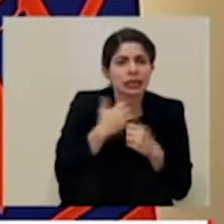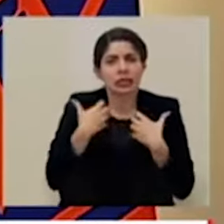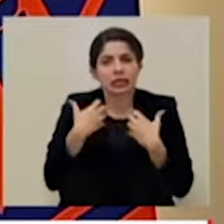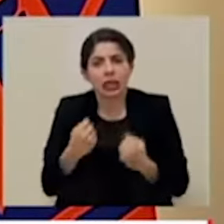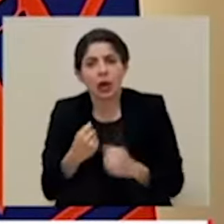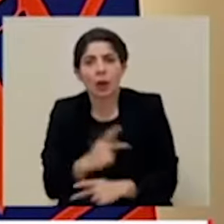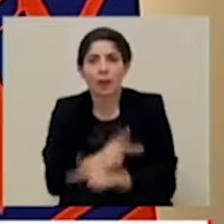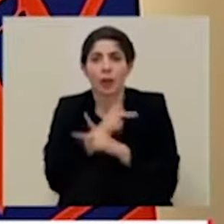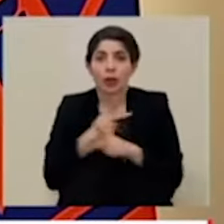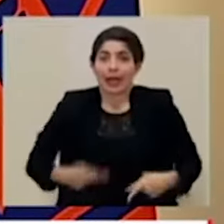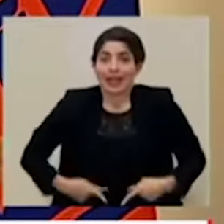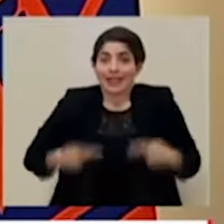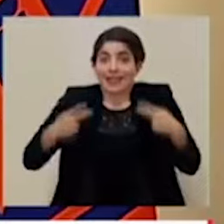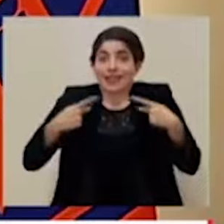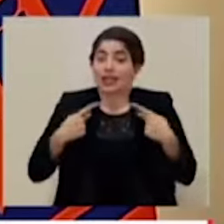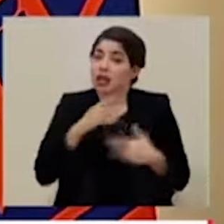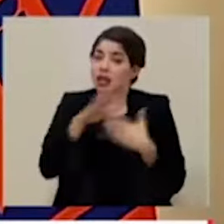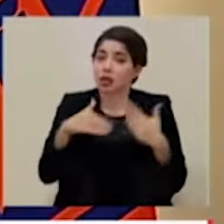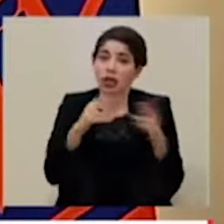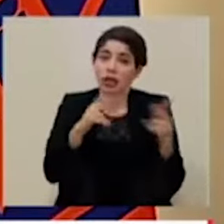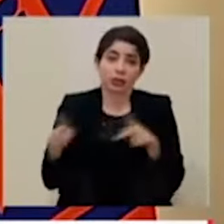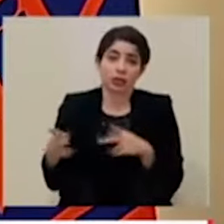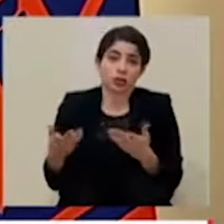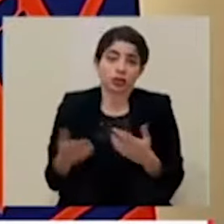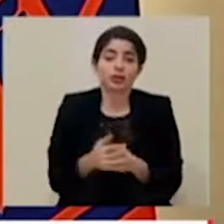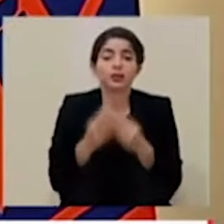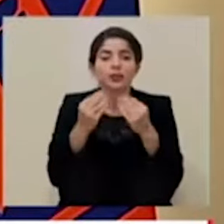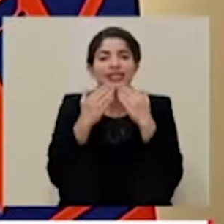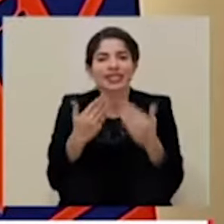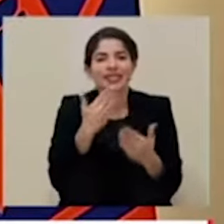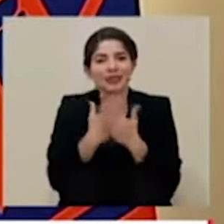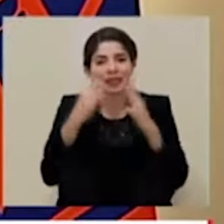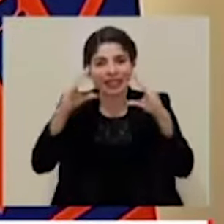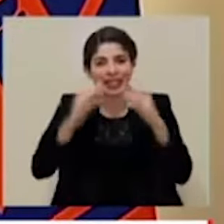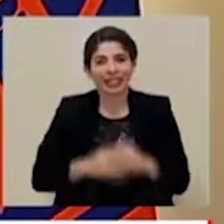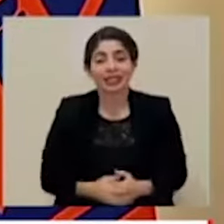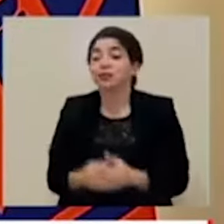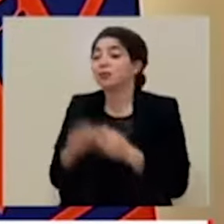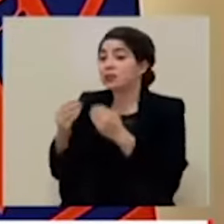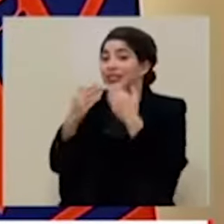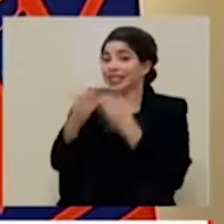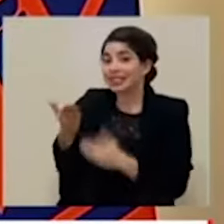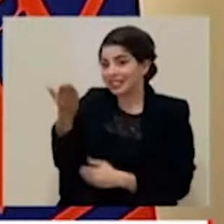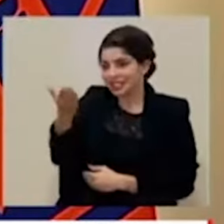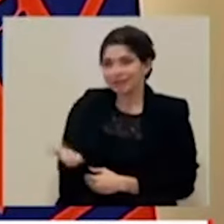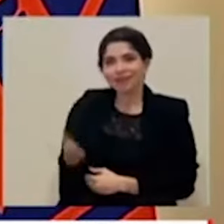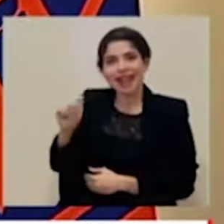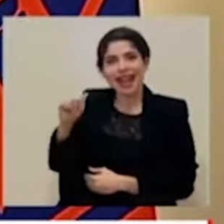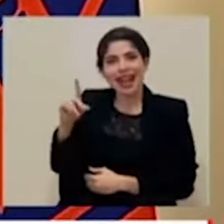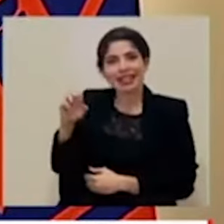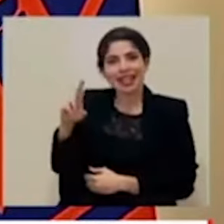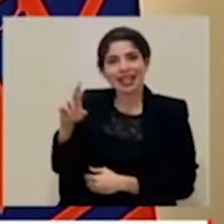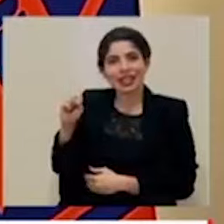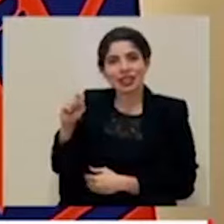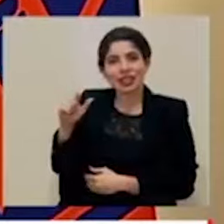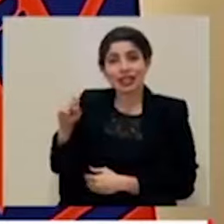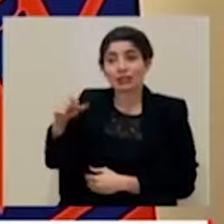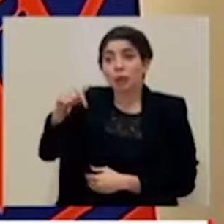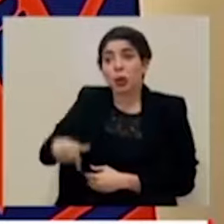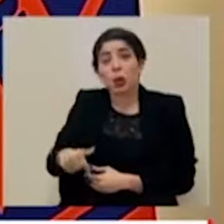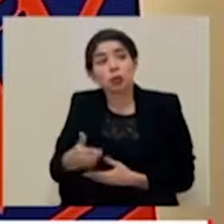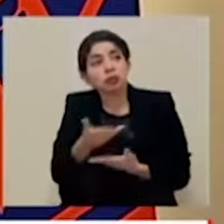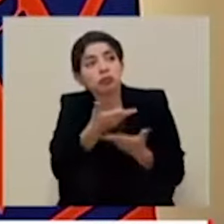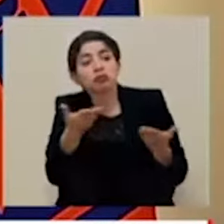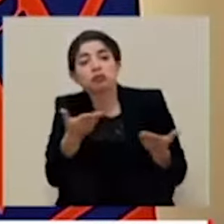protección de la vida de todas las personas. Muchísimas gracias. Muy buenas tardes. Muchísimas gracias a usted, don Alexander Solís. El día de hoy no